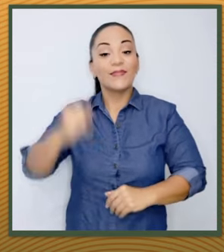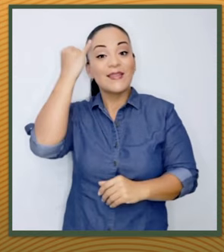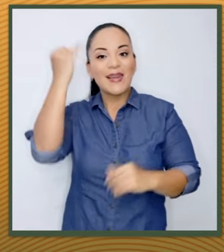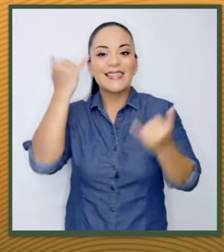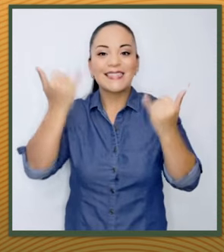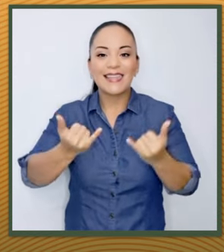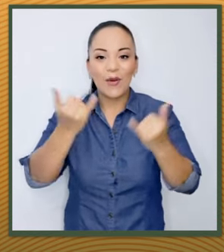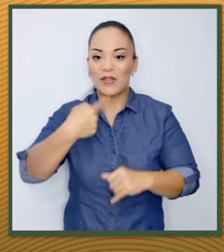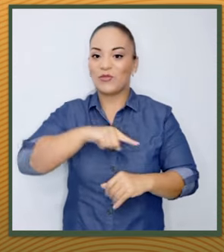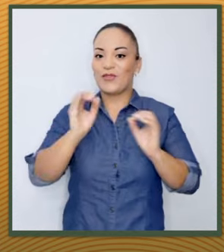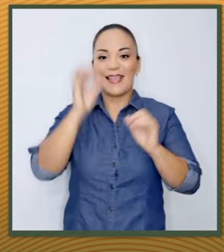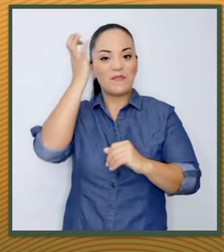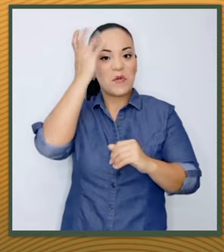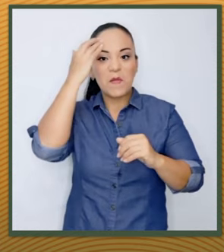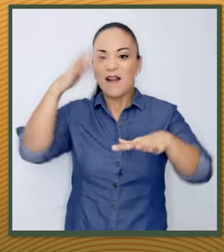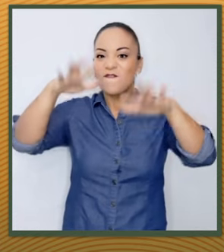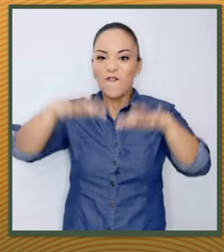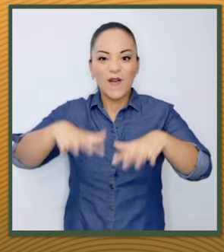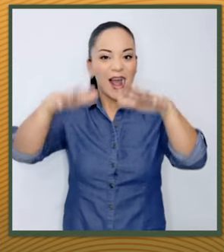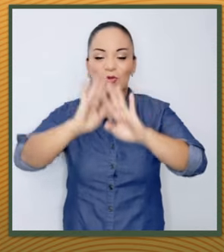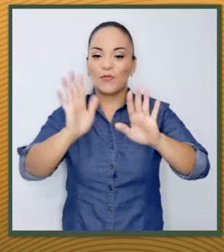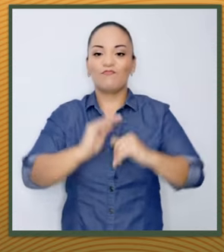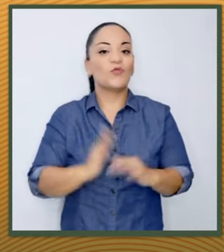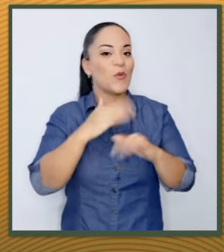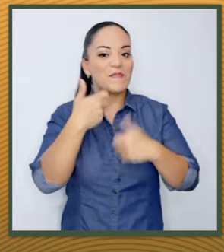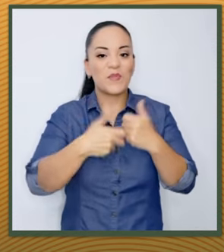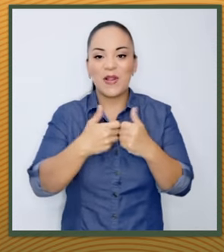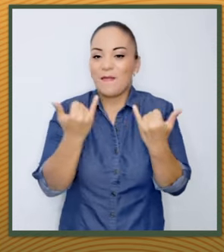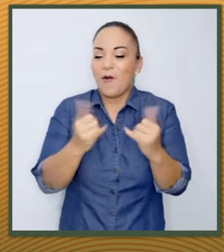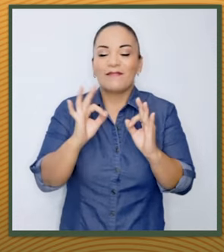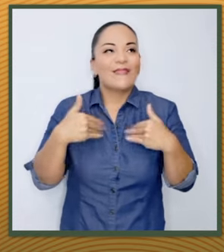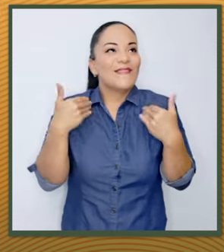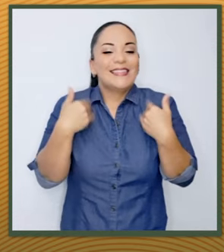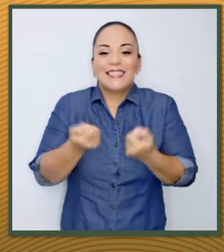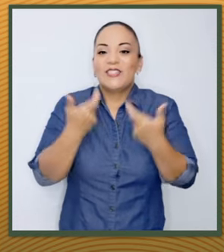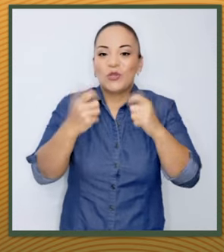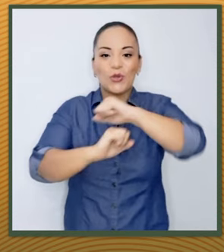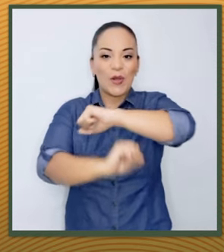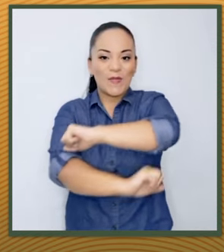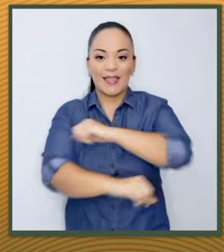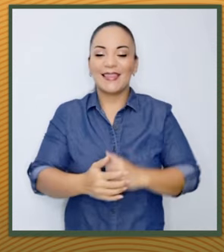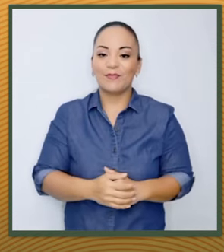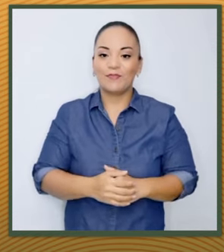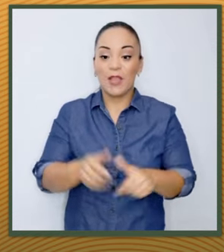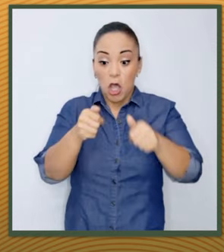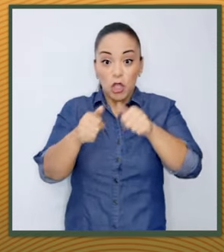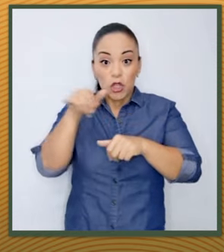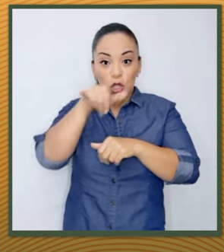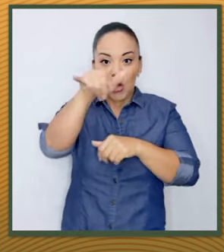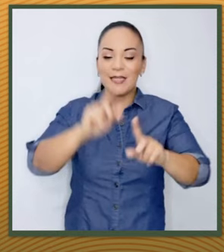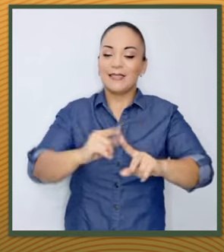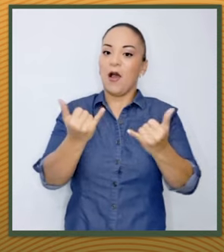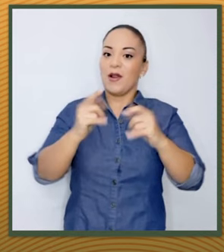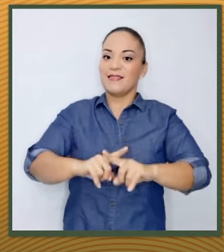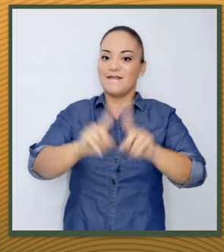Imagínate, ahora ya no nos preocupamos y llueve muy fuerte. No hay problema, ahora estamos felices y dichosos con el cuento. Los drones son los que